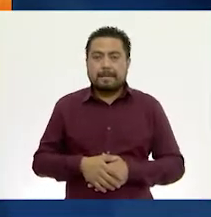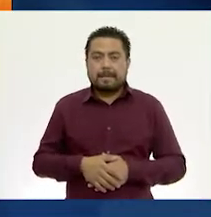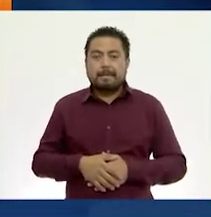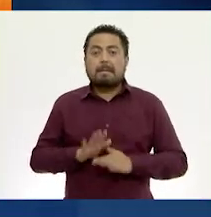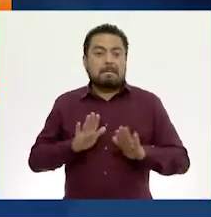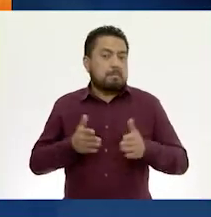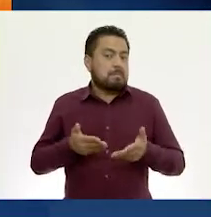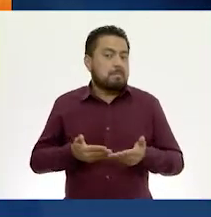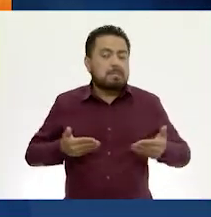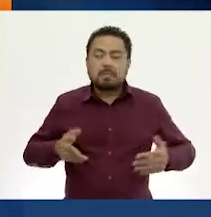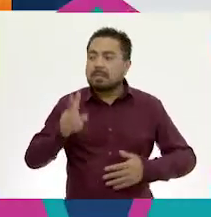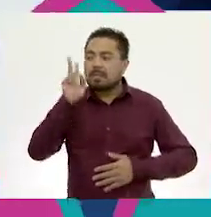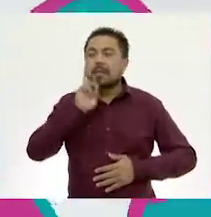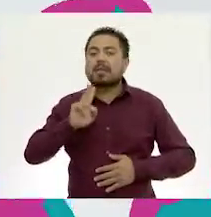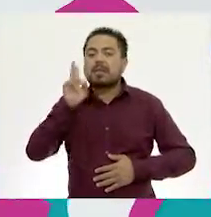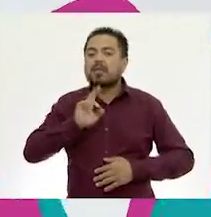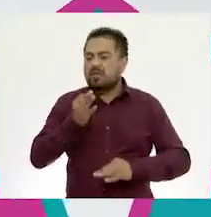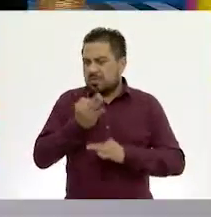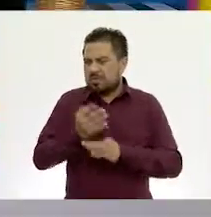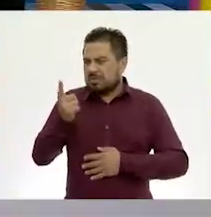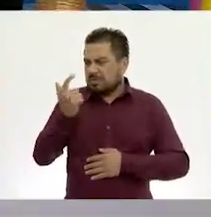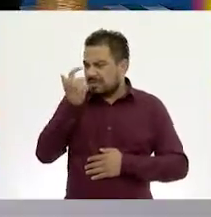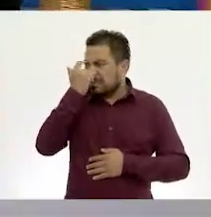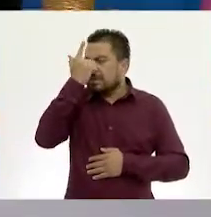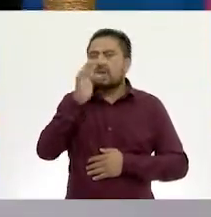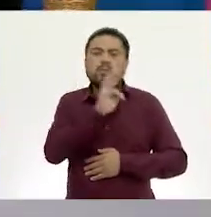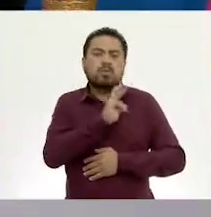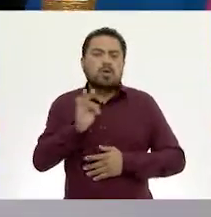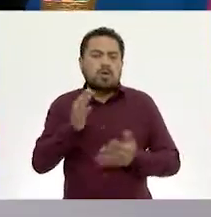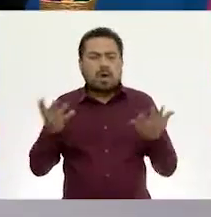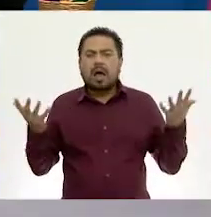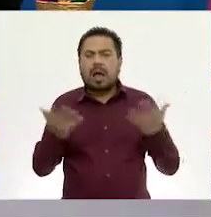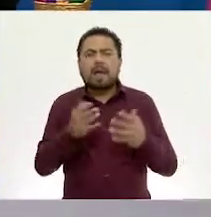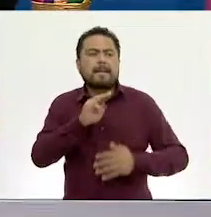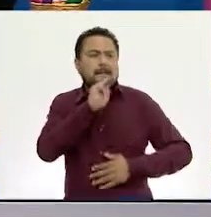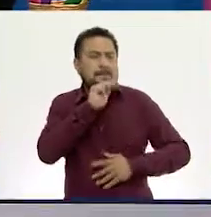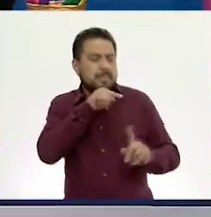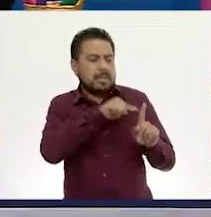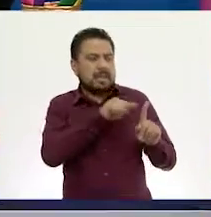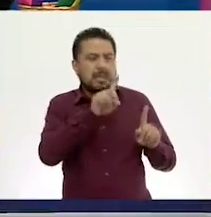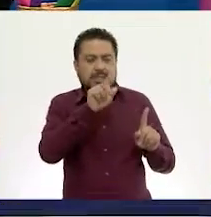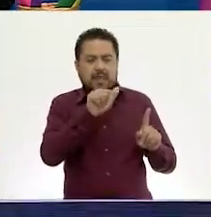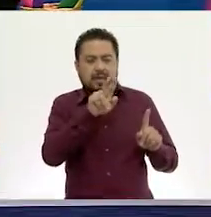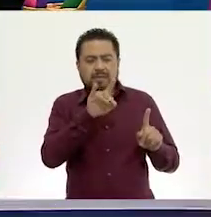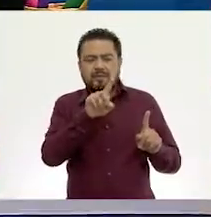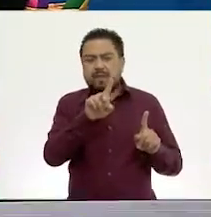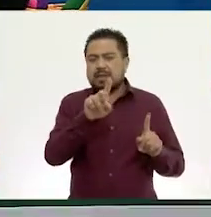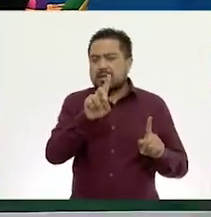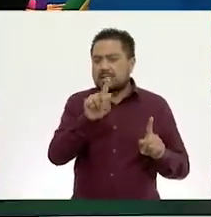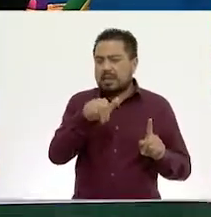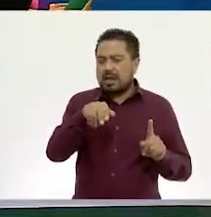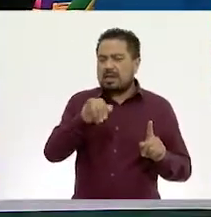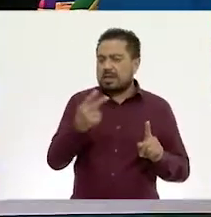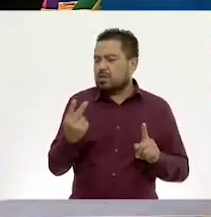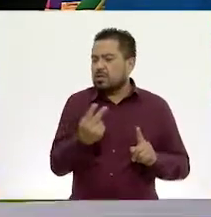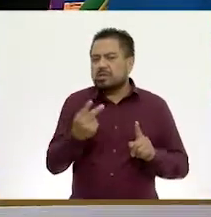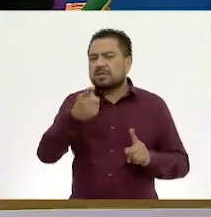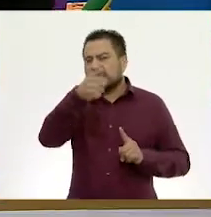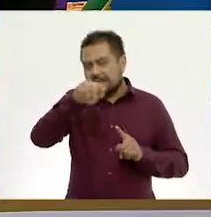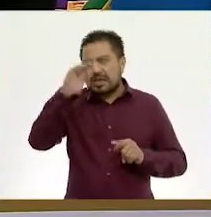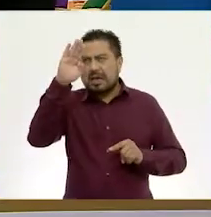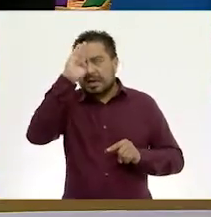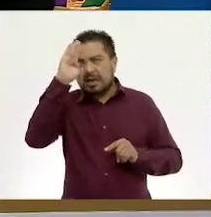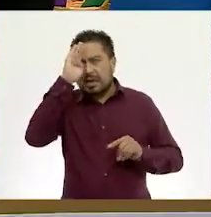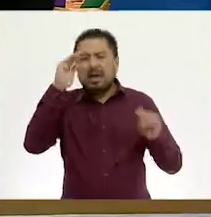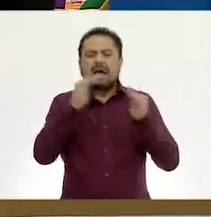Entonces, a ver, María, ¿qué se te ocurre que podría ser la mamá de David y Daniela? Vayan pensando también en casa, ¿qué